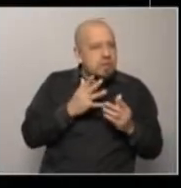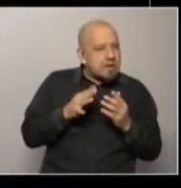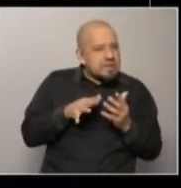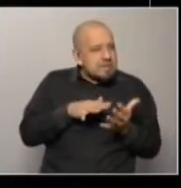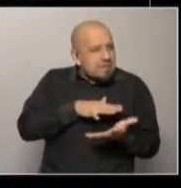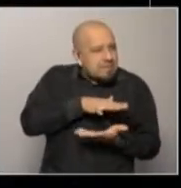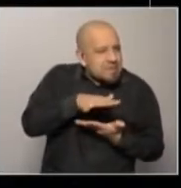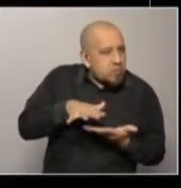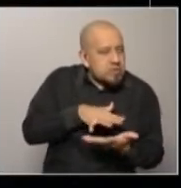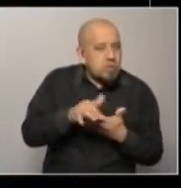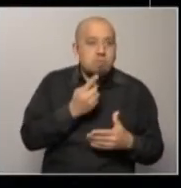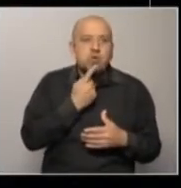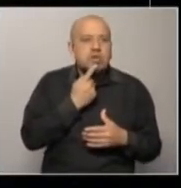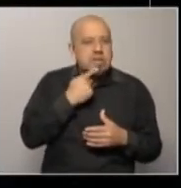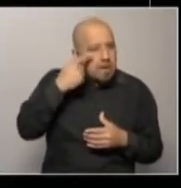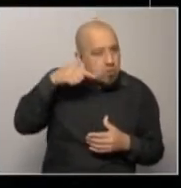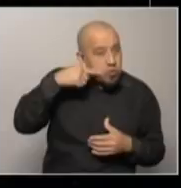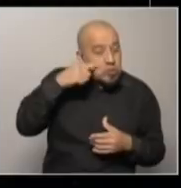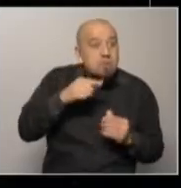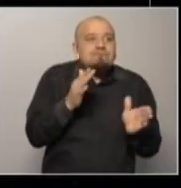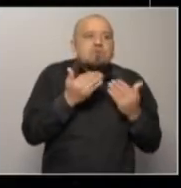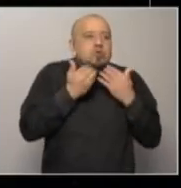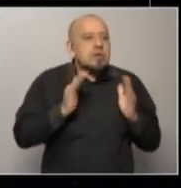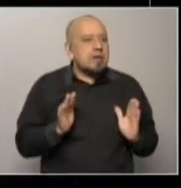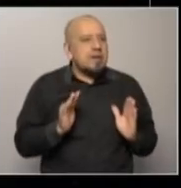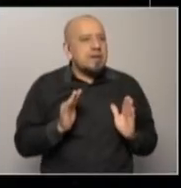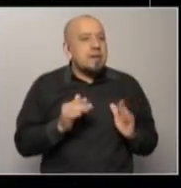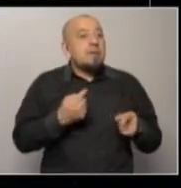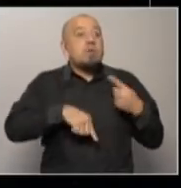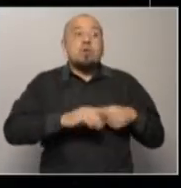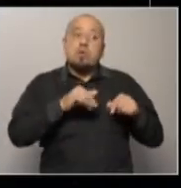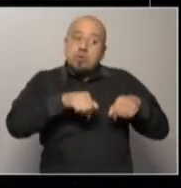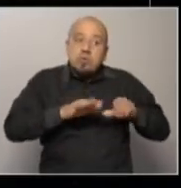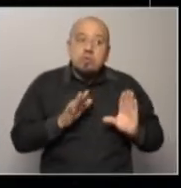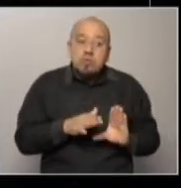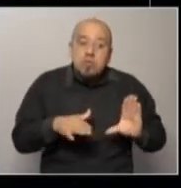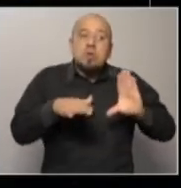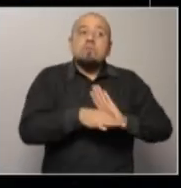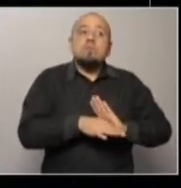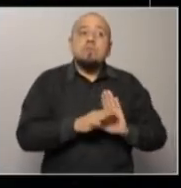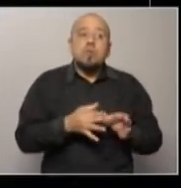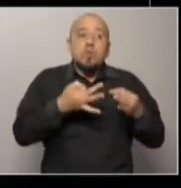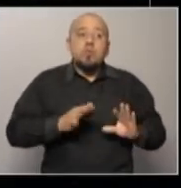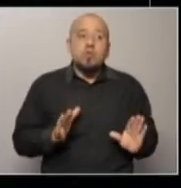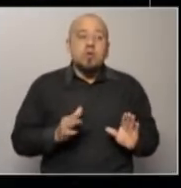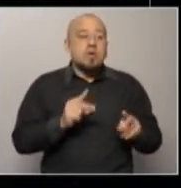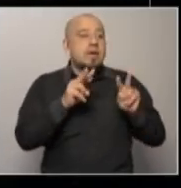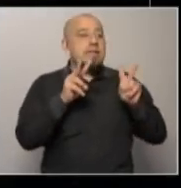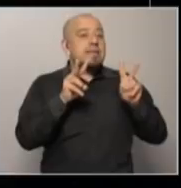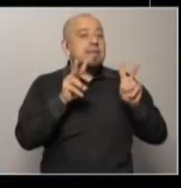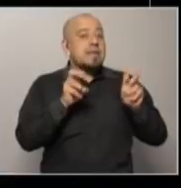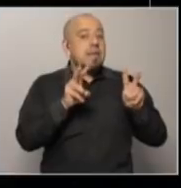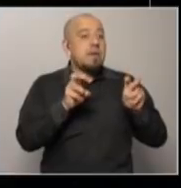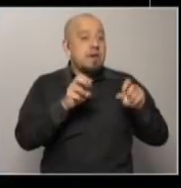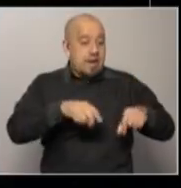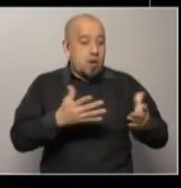En todo caso habría que demostrarlo. Lo cierto es que el timing calza justo, calza perfecto, porque en realidad este tema, que es un tema